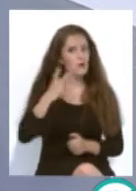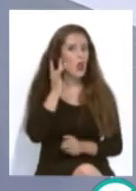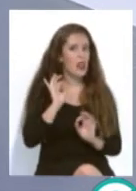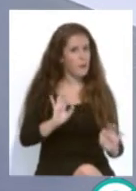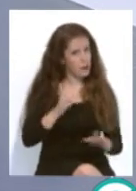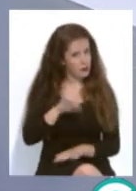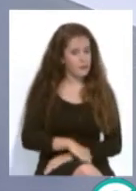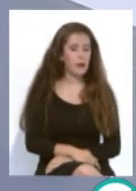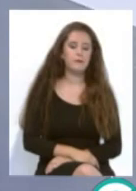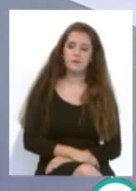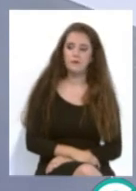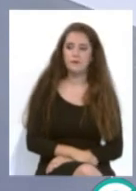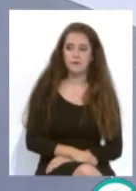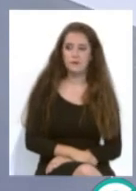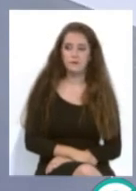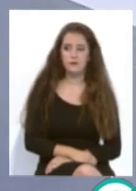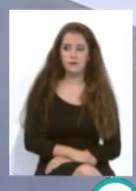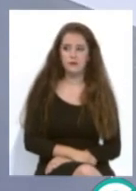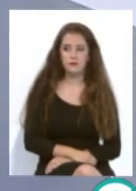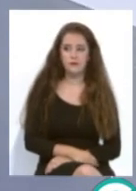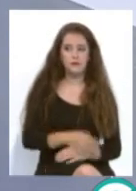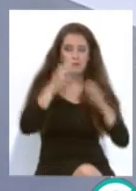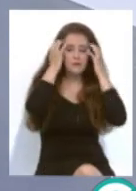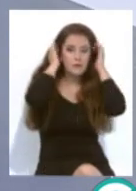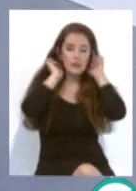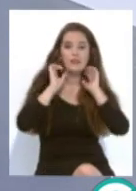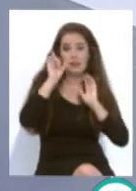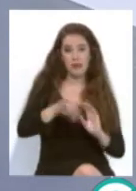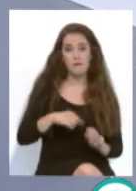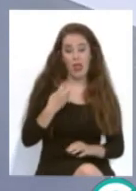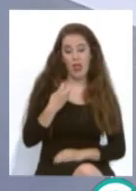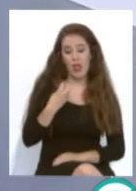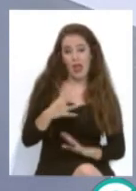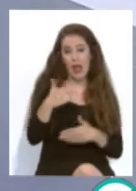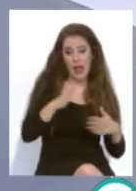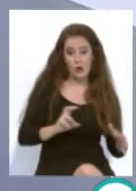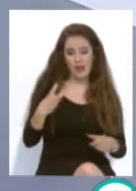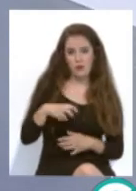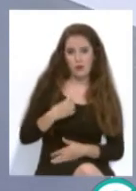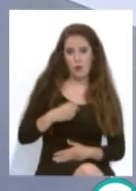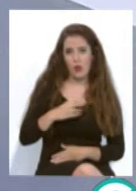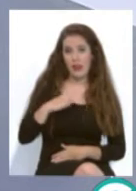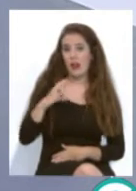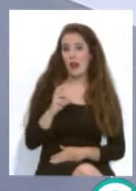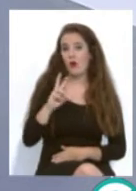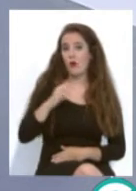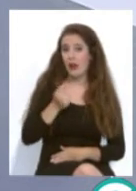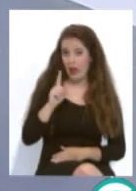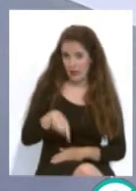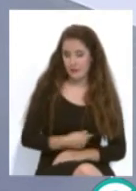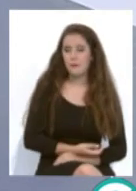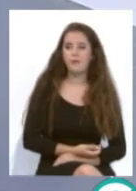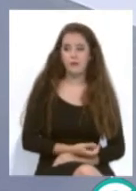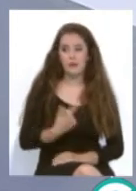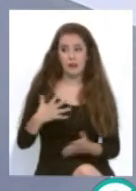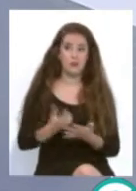También estaba el aula de fútbol de la UCA, que son los que siempre están detrás de